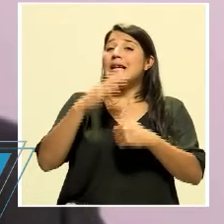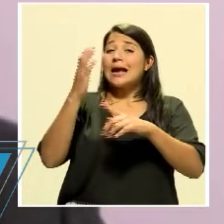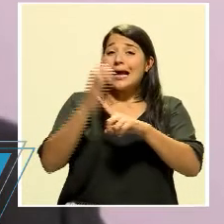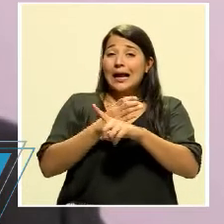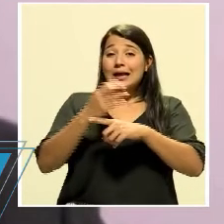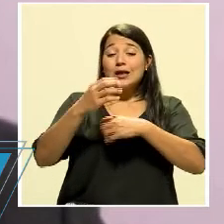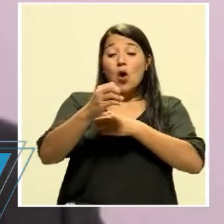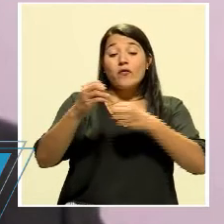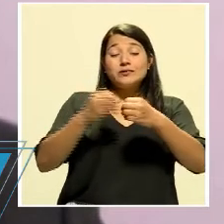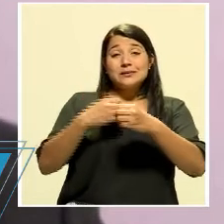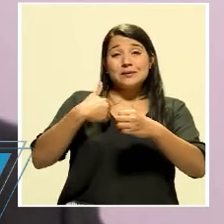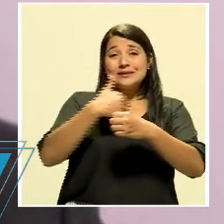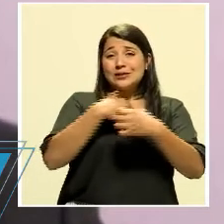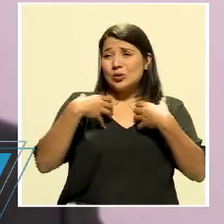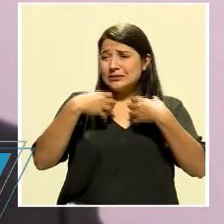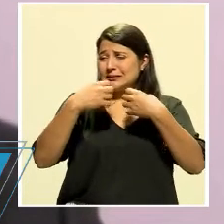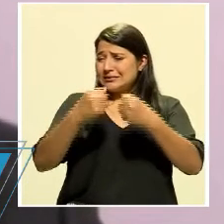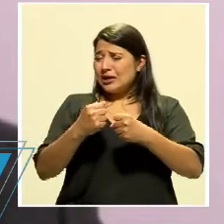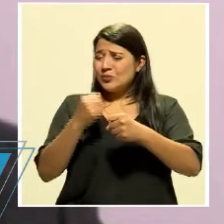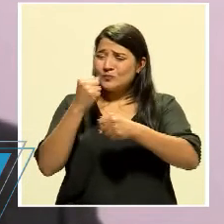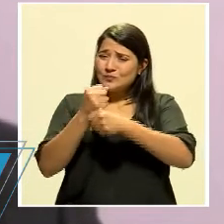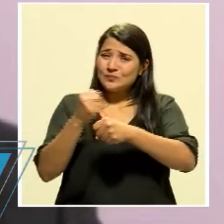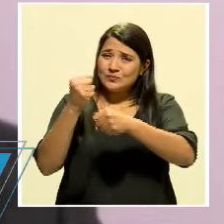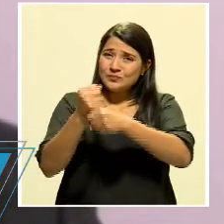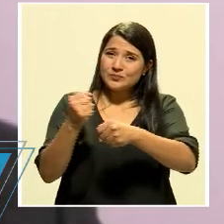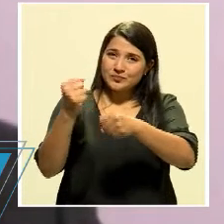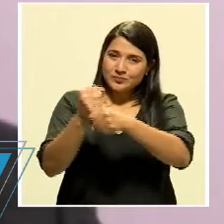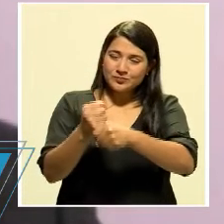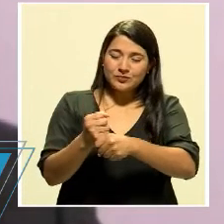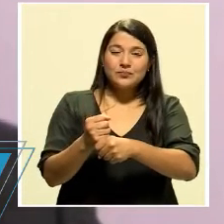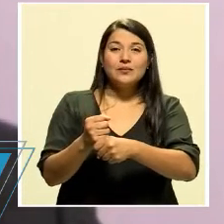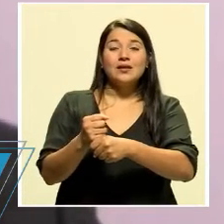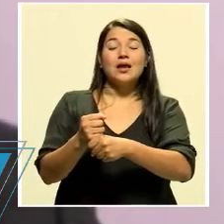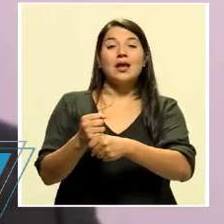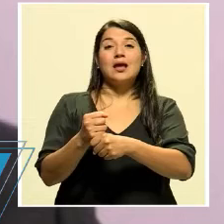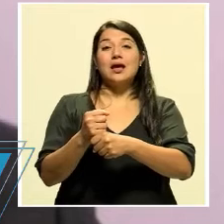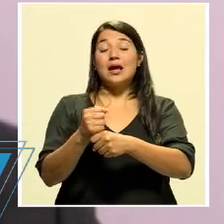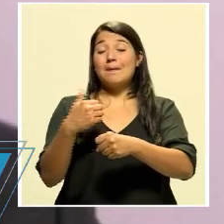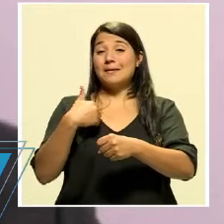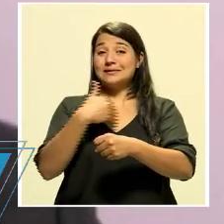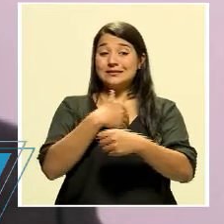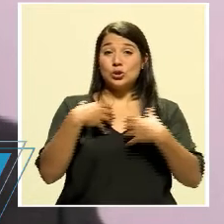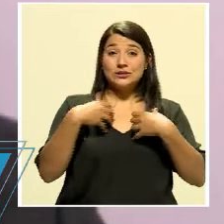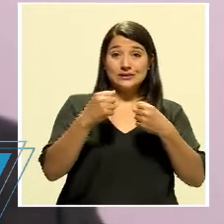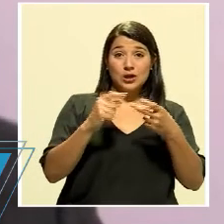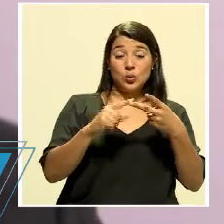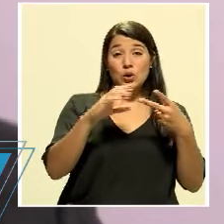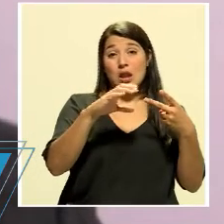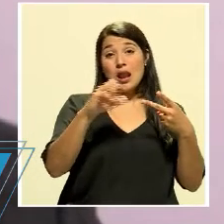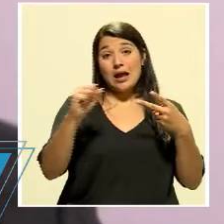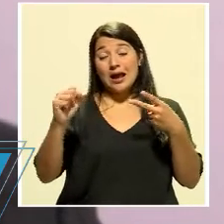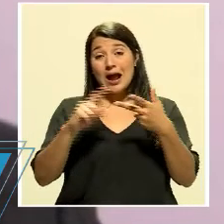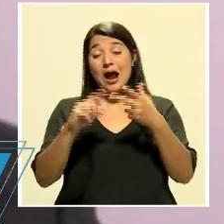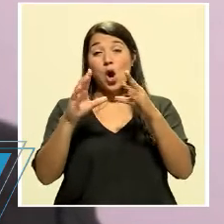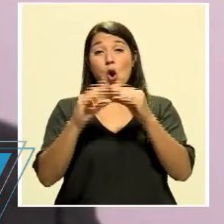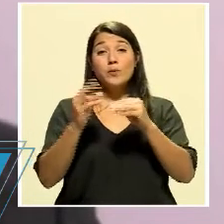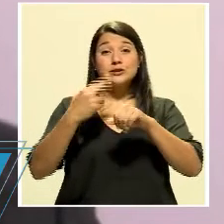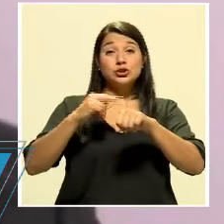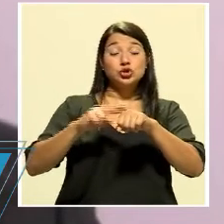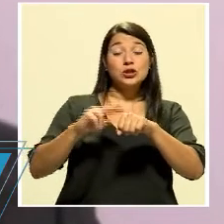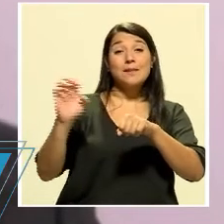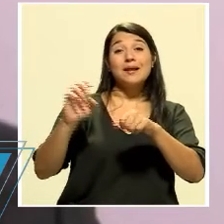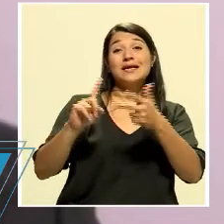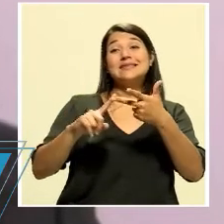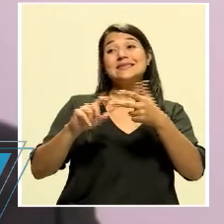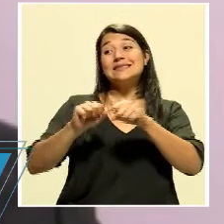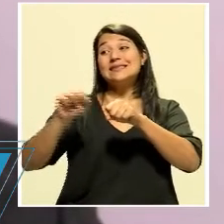del 100% en todo ese tiempo que hemos estado, el personal de las áreas, del Ministerio de Salud, de la misma CA, de la Comisión de Emergencias, del Sistema Nacional de Gestión del